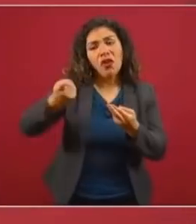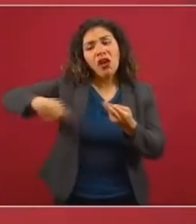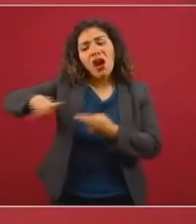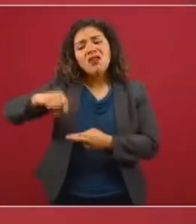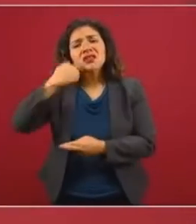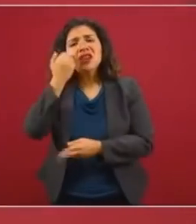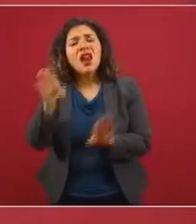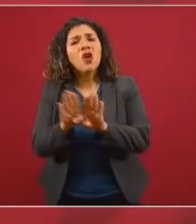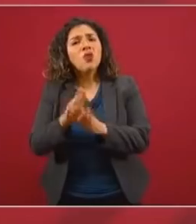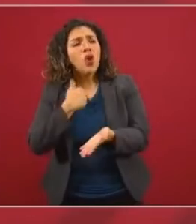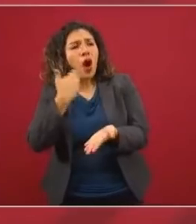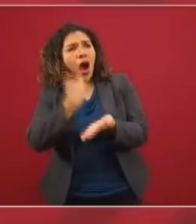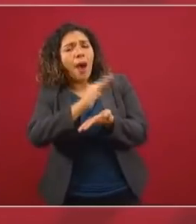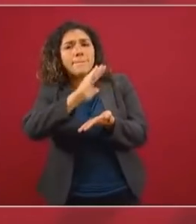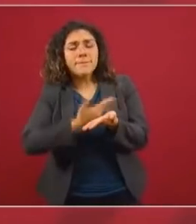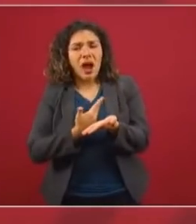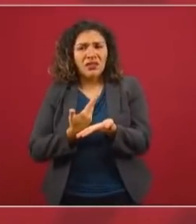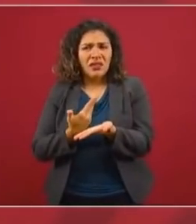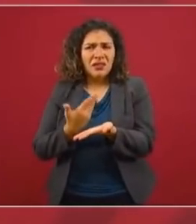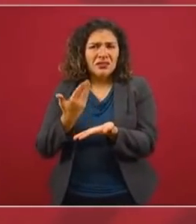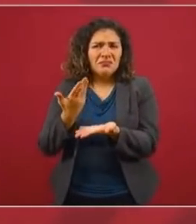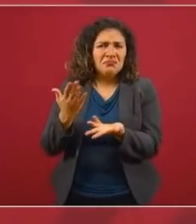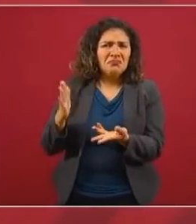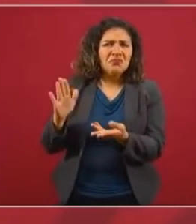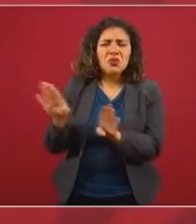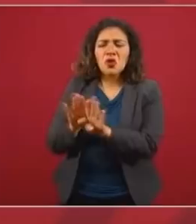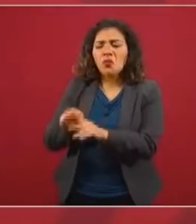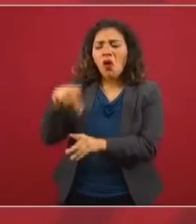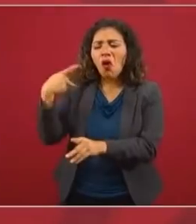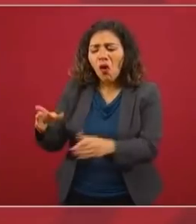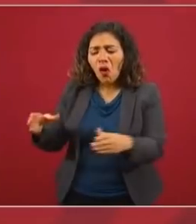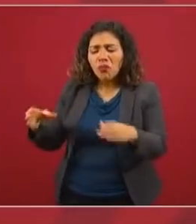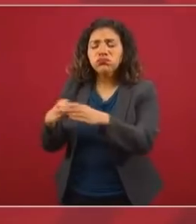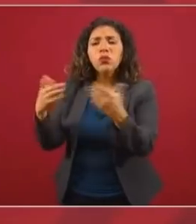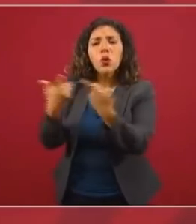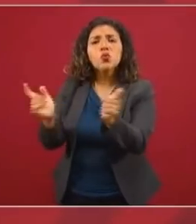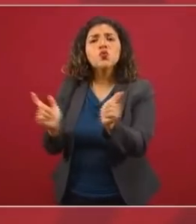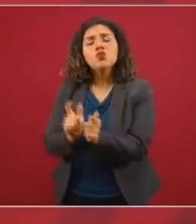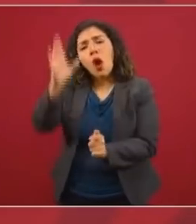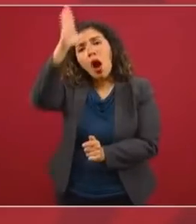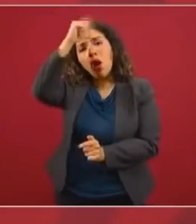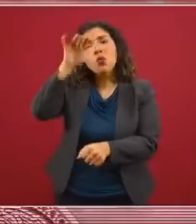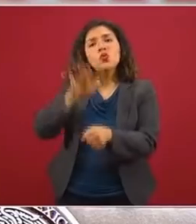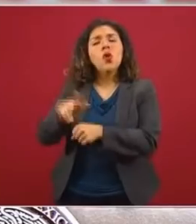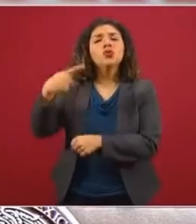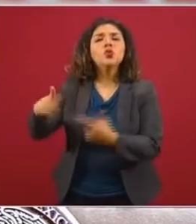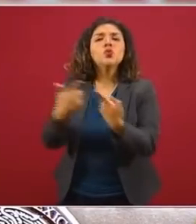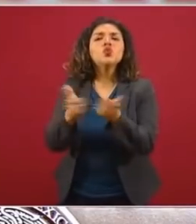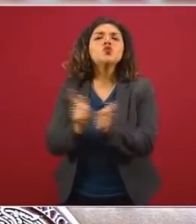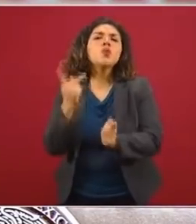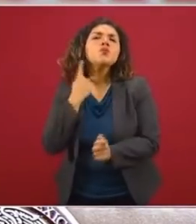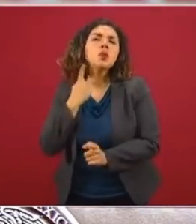específico por ellos autoidentificarse en un grupo de acuerdo al partido en que